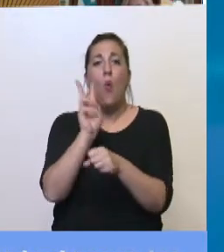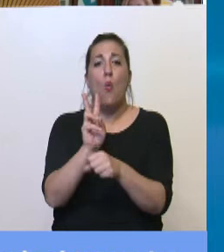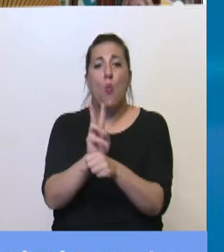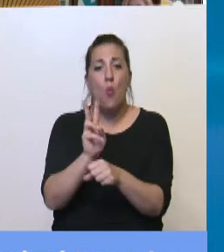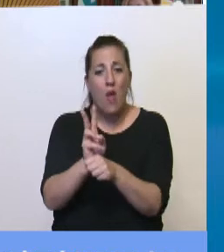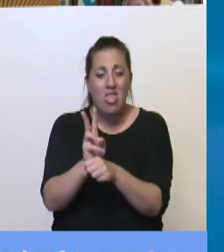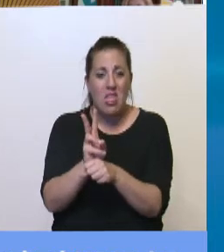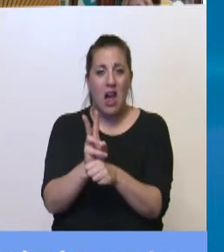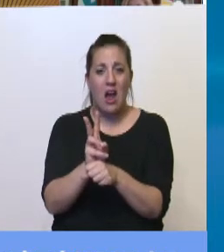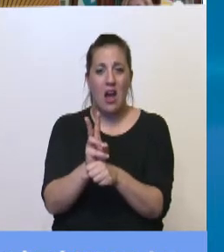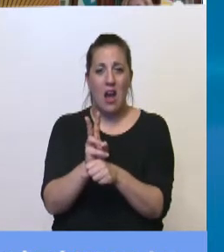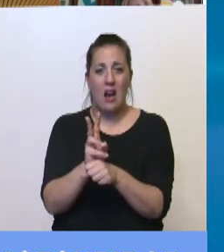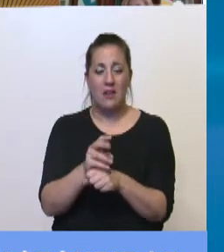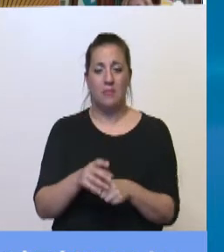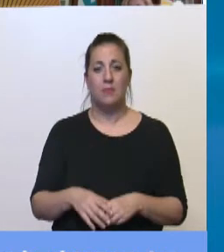protegiera